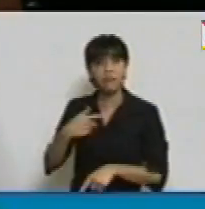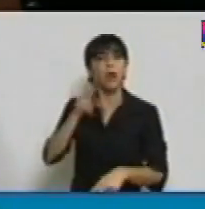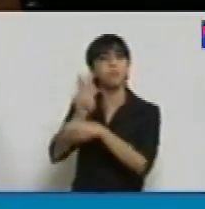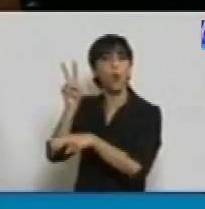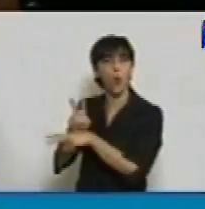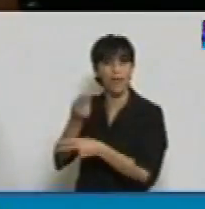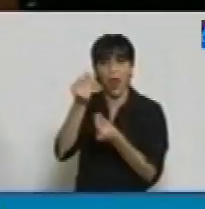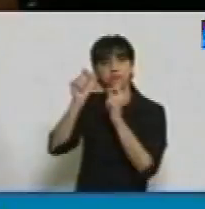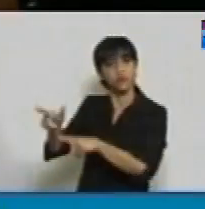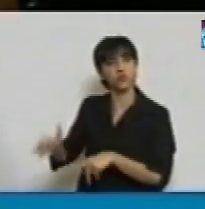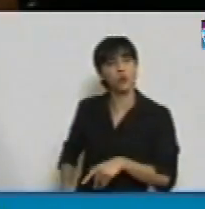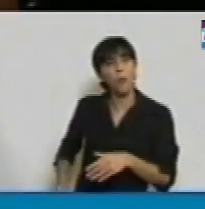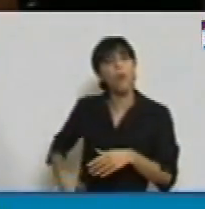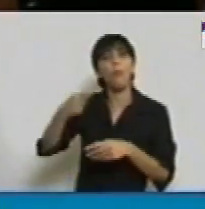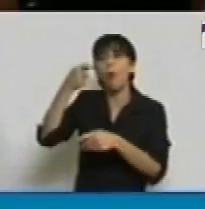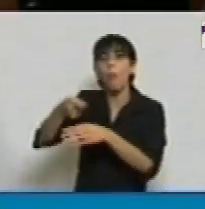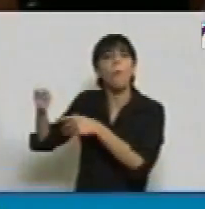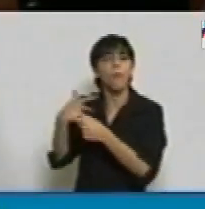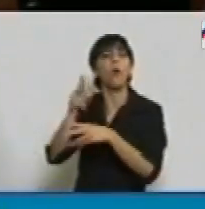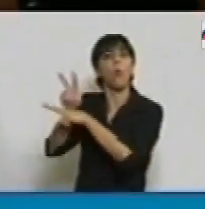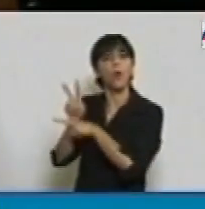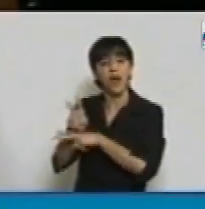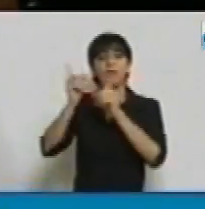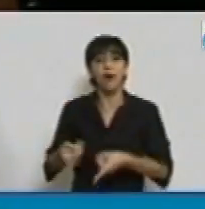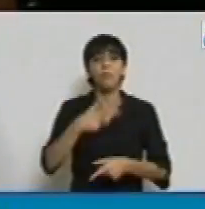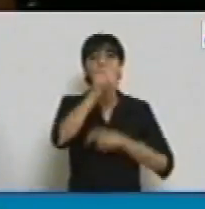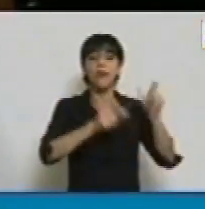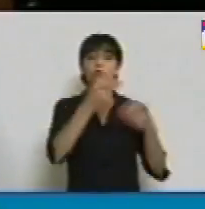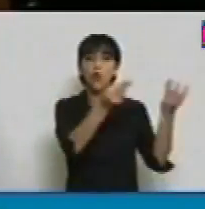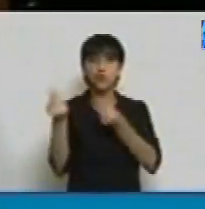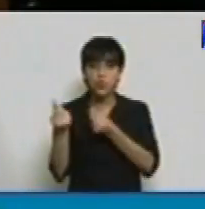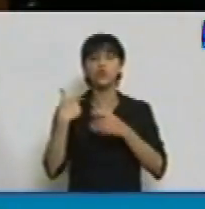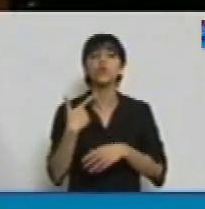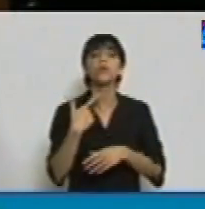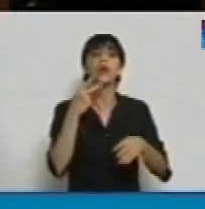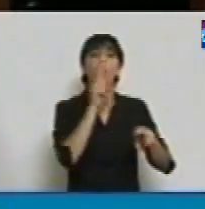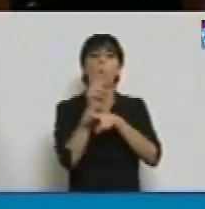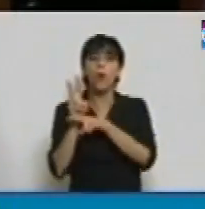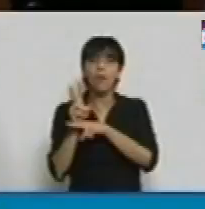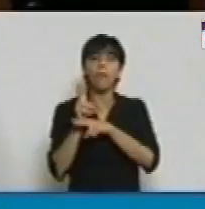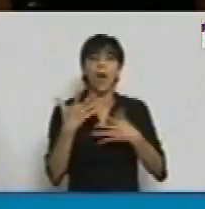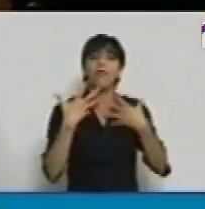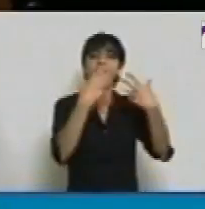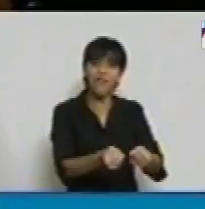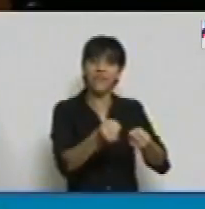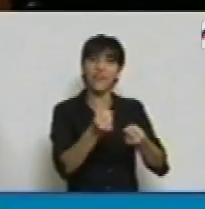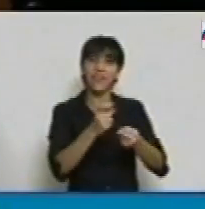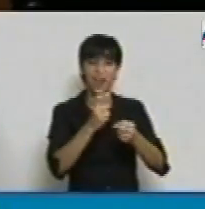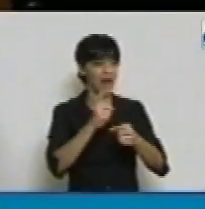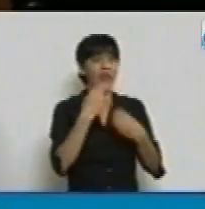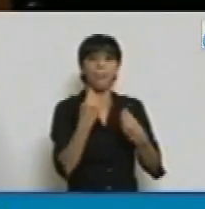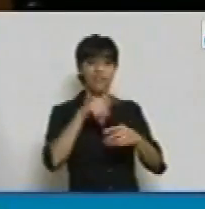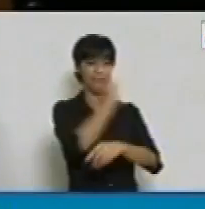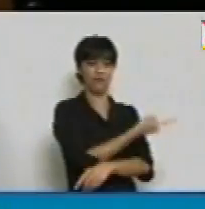defender a todos los consumidores de los abusos de las empresas que forman los precios